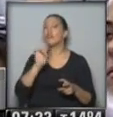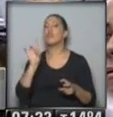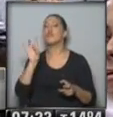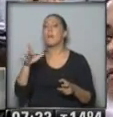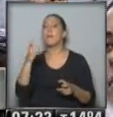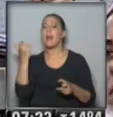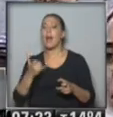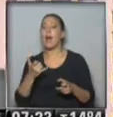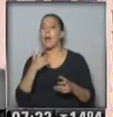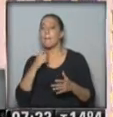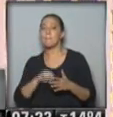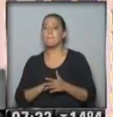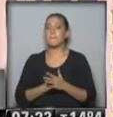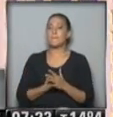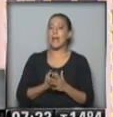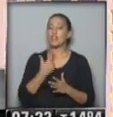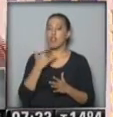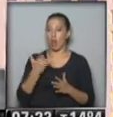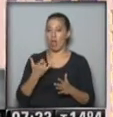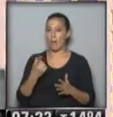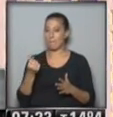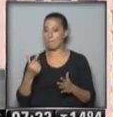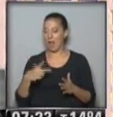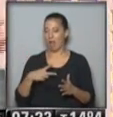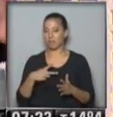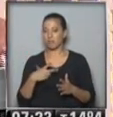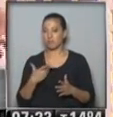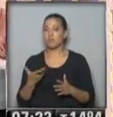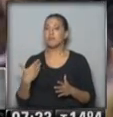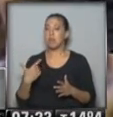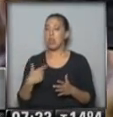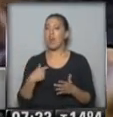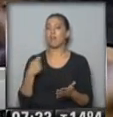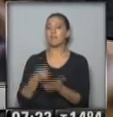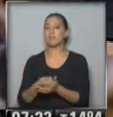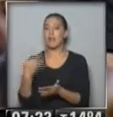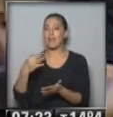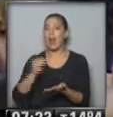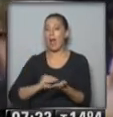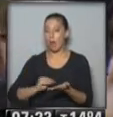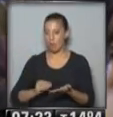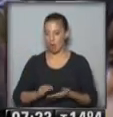presión de lobby o que pueden tener la plata para juntarse, contratar un buen estudio de abogados.